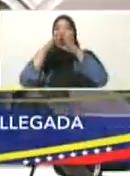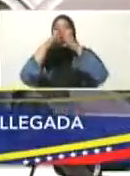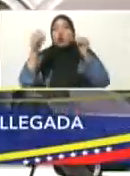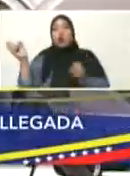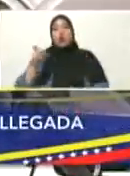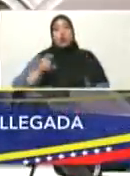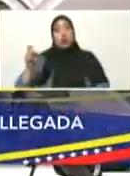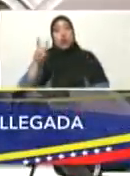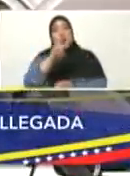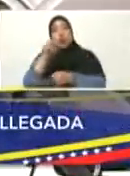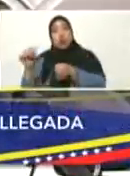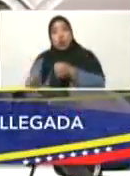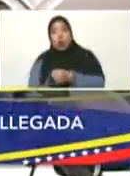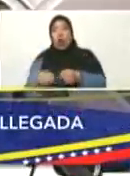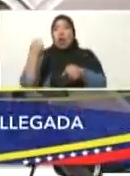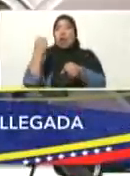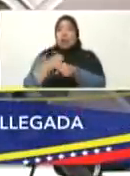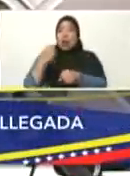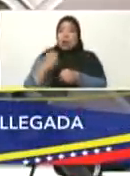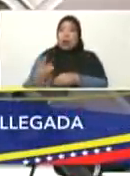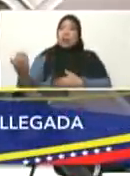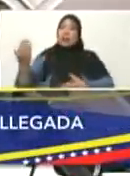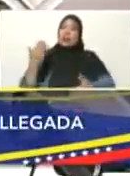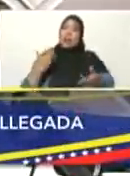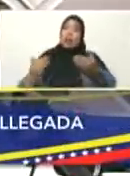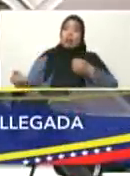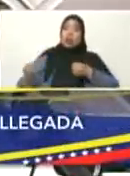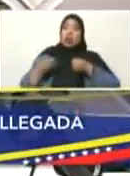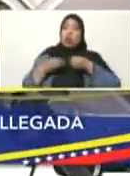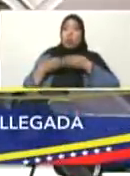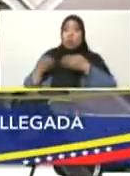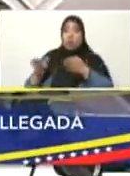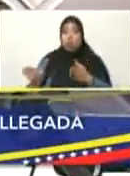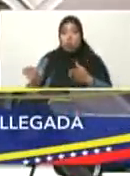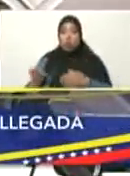vicepresidente de Obras Públicas y Servicios Públicos y ministro de Energía Eléctrica.